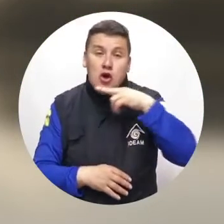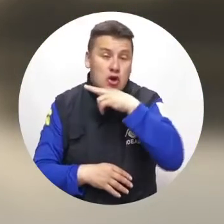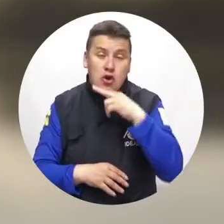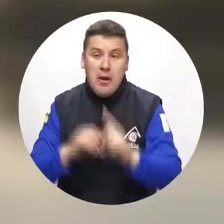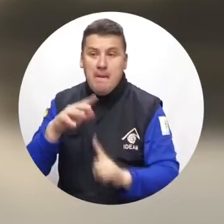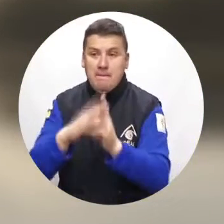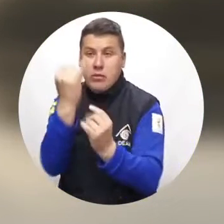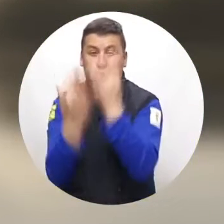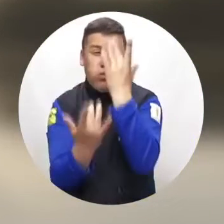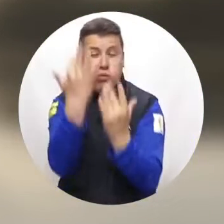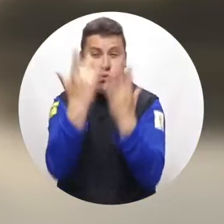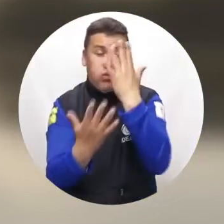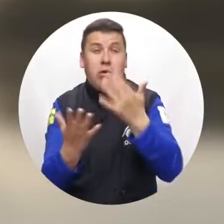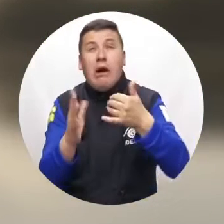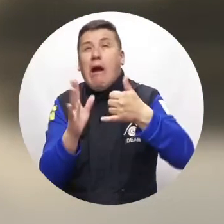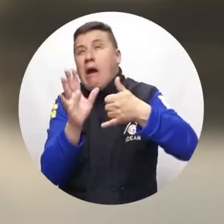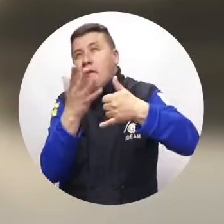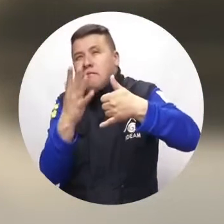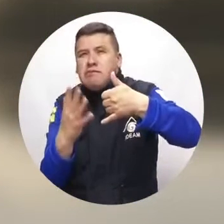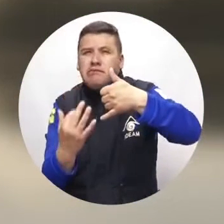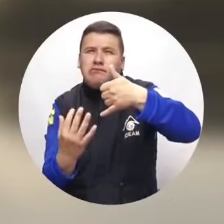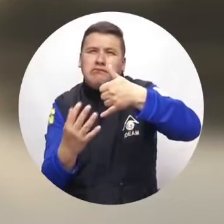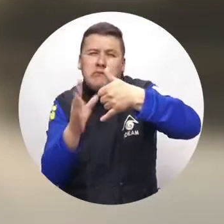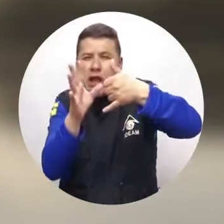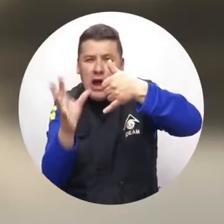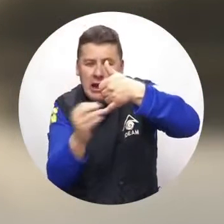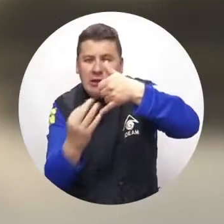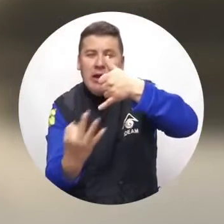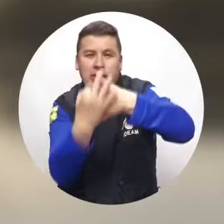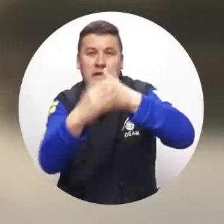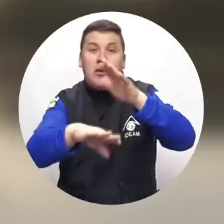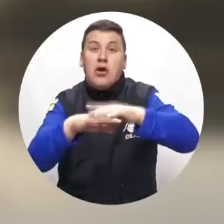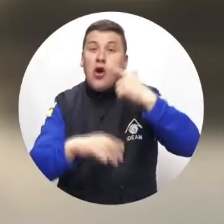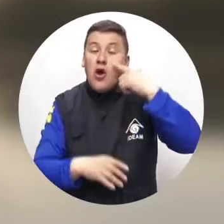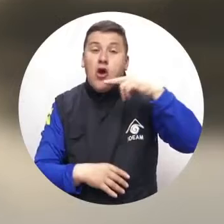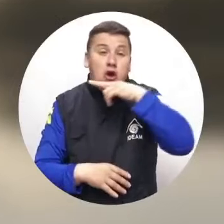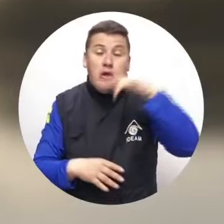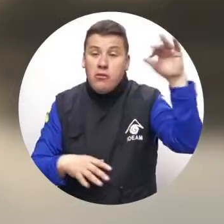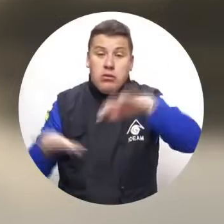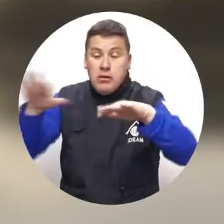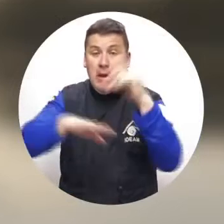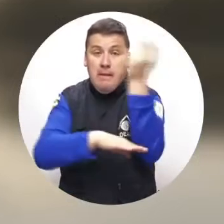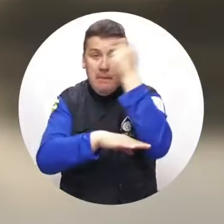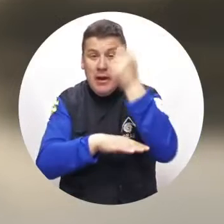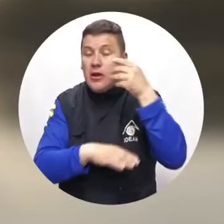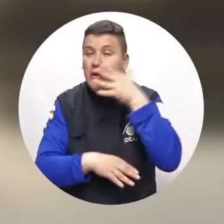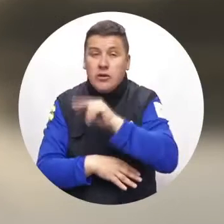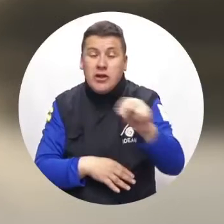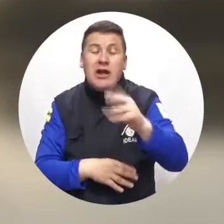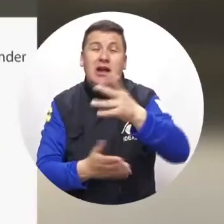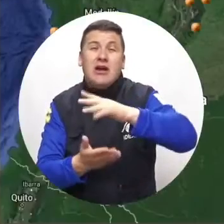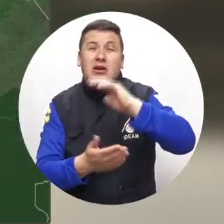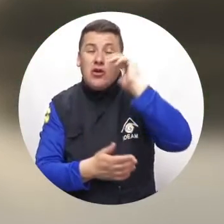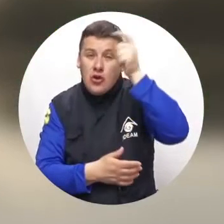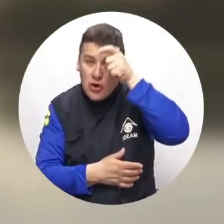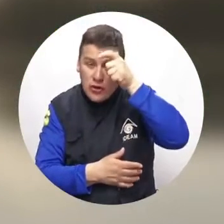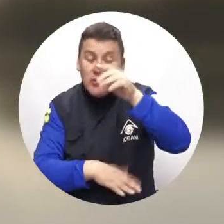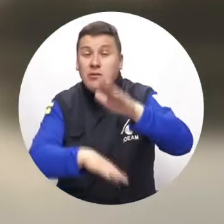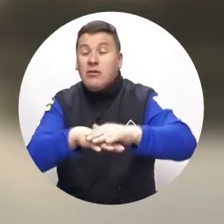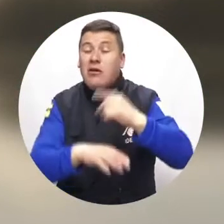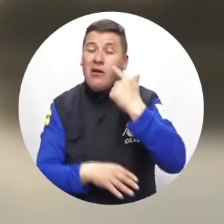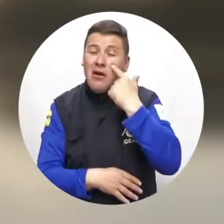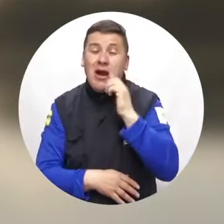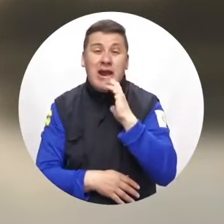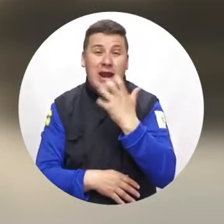Alerta roja por incendios en las regiones Caribe y Andina. Alerta roja por deslizamientos en Meta, Norte de Santander y Córdoba.